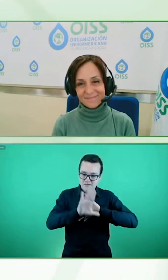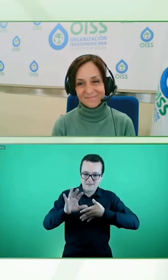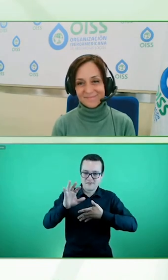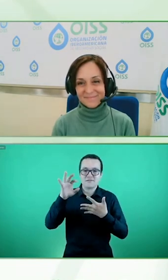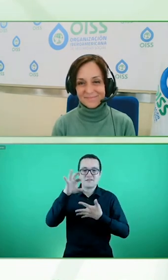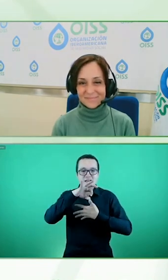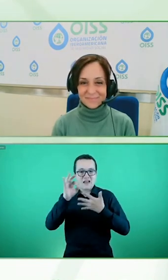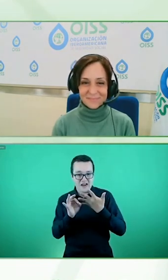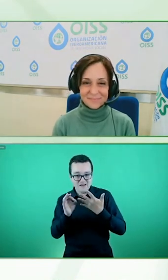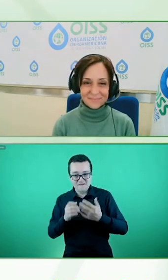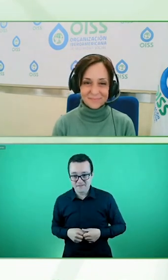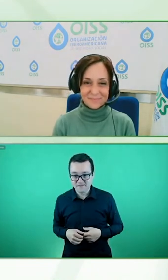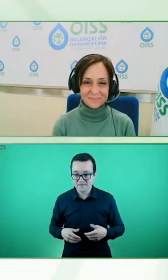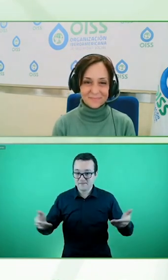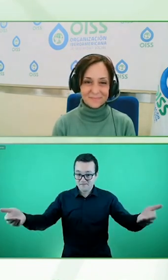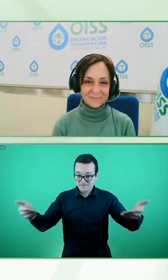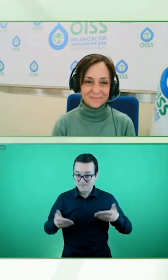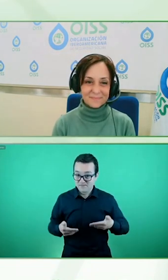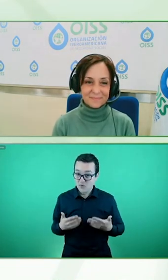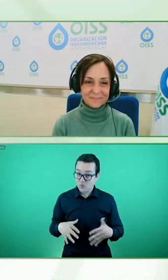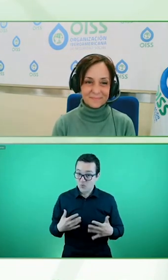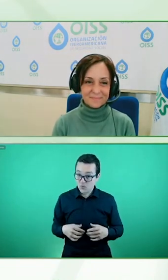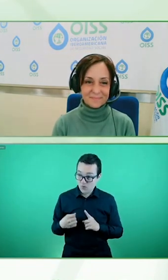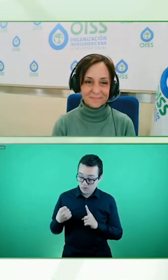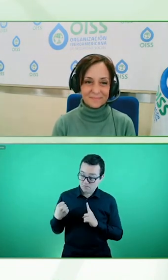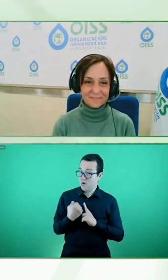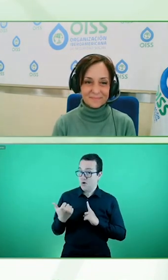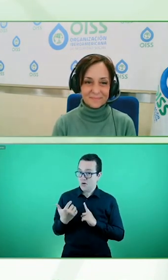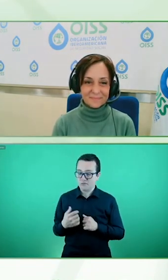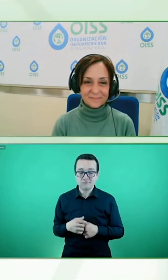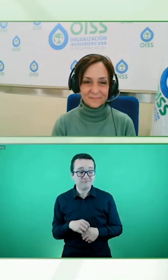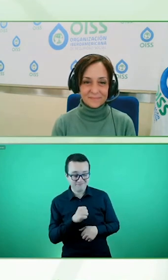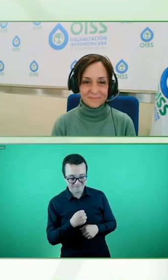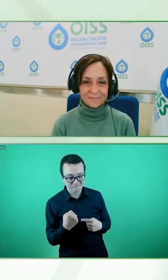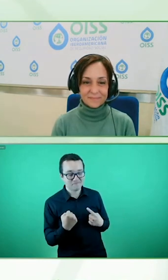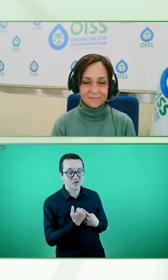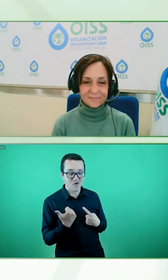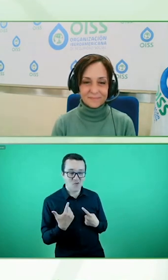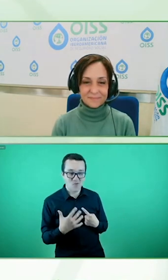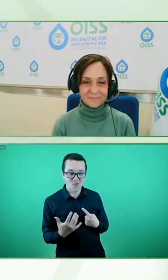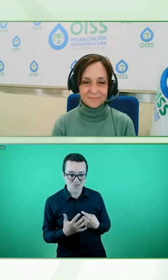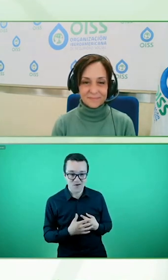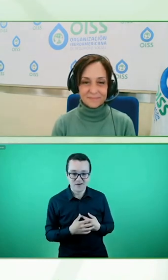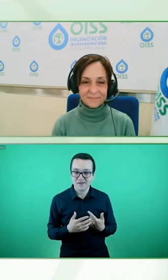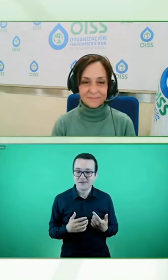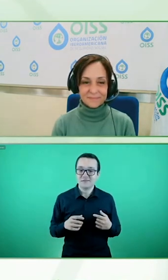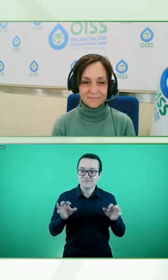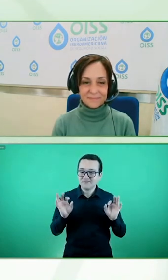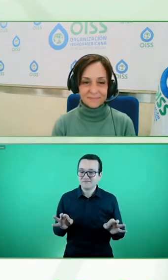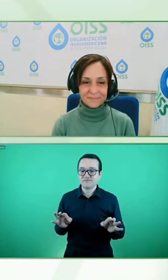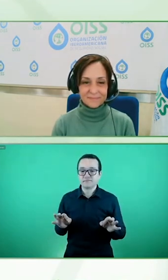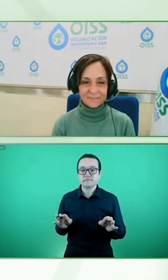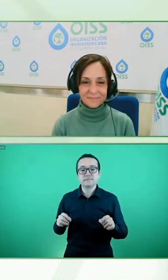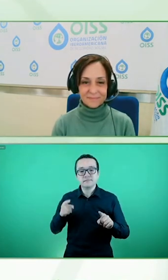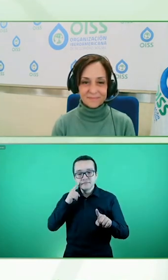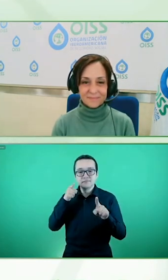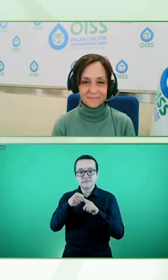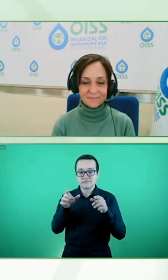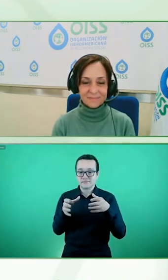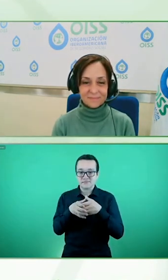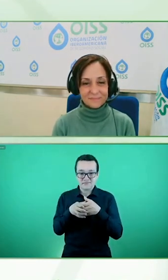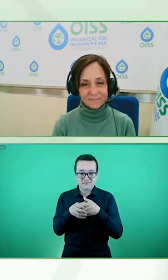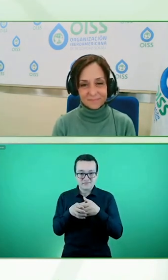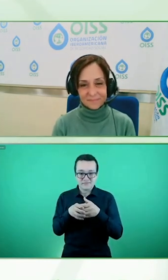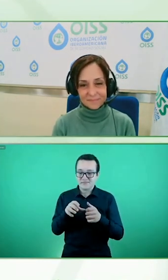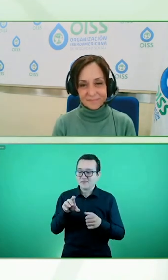Muy lindo. Y además, bueno, la unidad de Discovery, descubrimiento, descúbreme, creo que somos parte de la